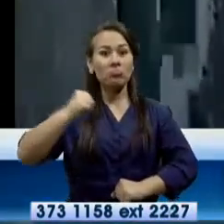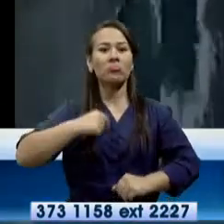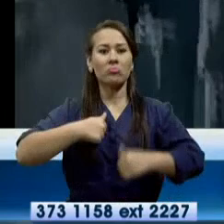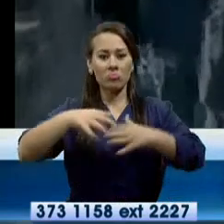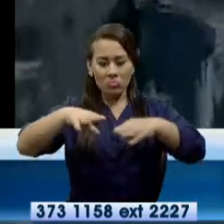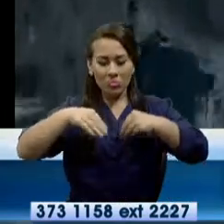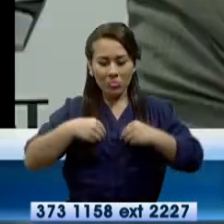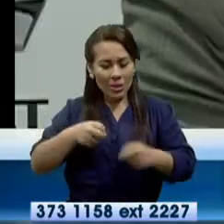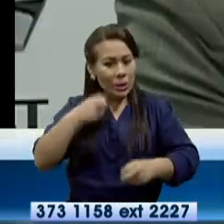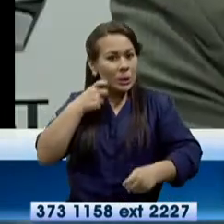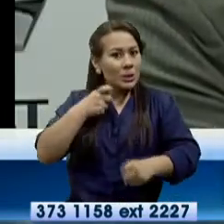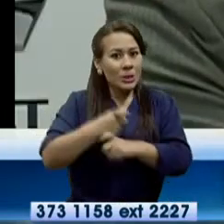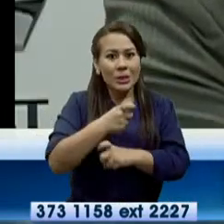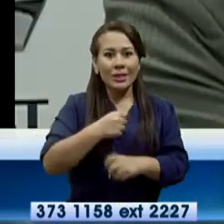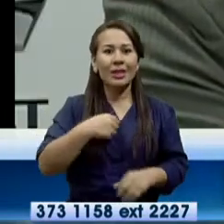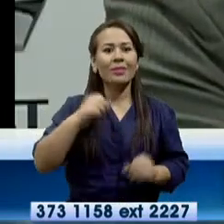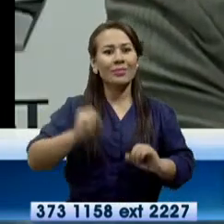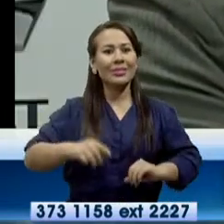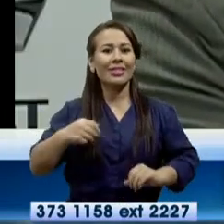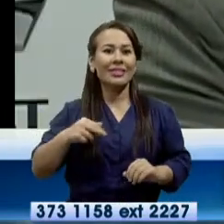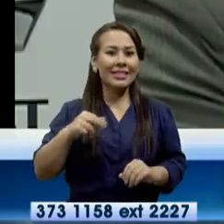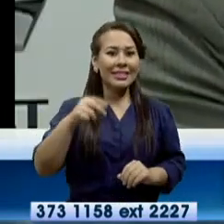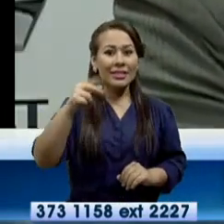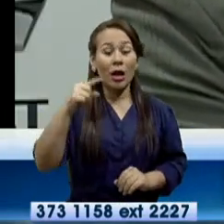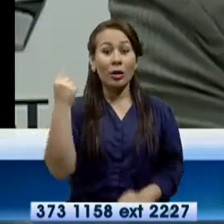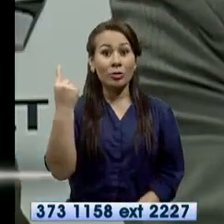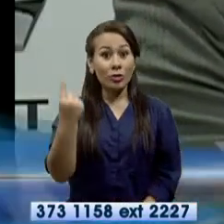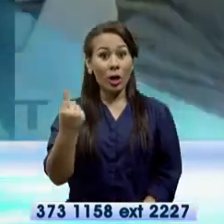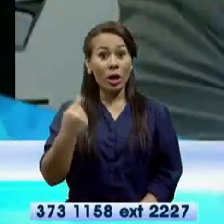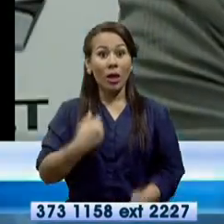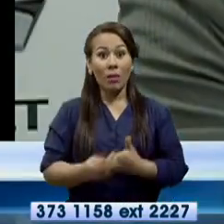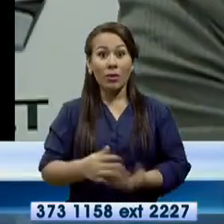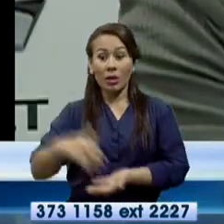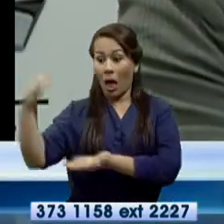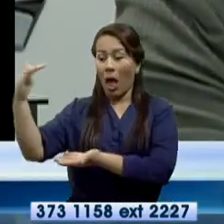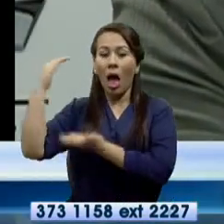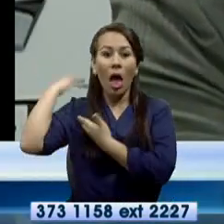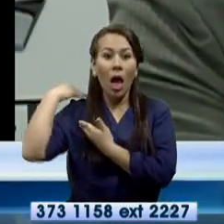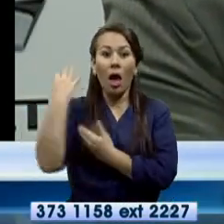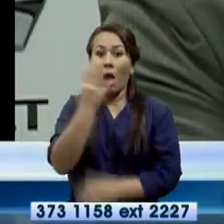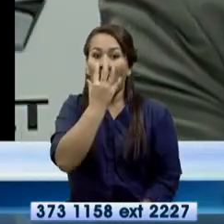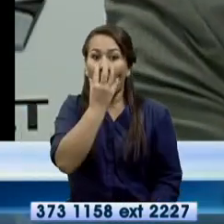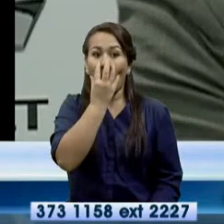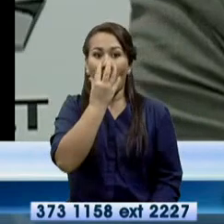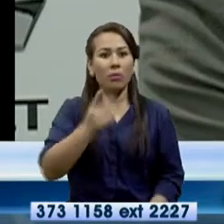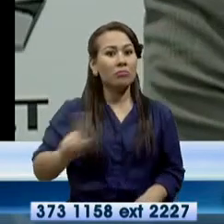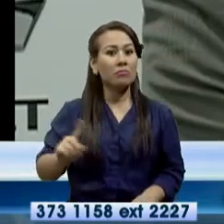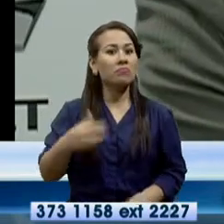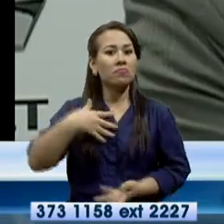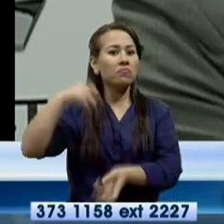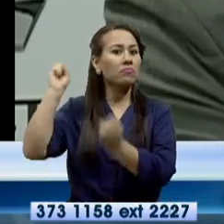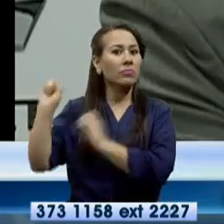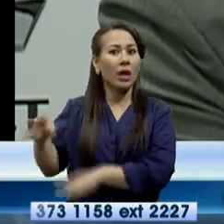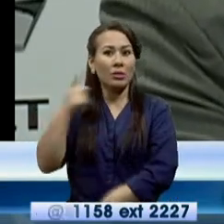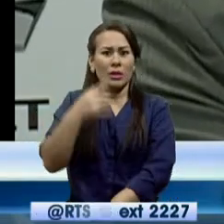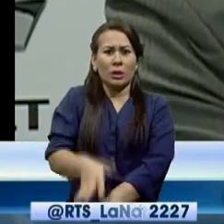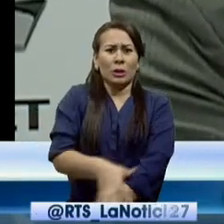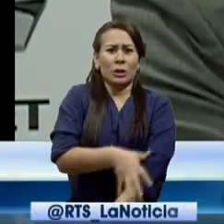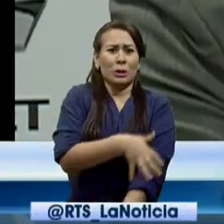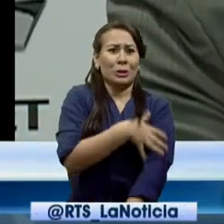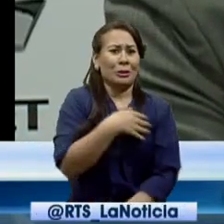este gran reto. De llegar al K2 en solitario, sin oxígeno, y nos ponemos a pensar todos, yo creo que se nos iriza la piel.